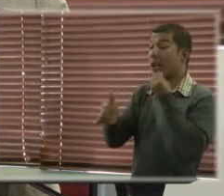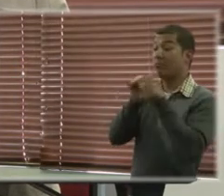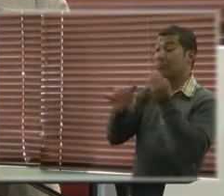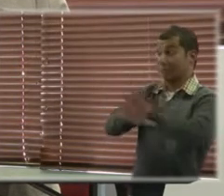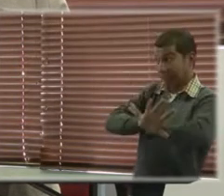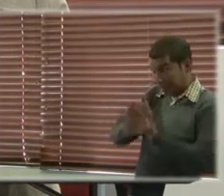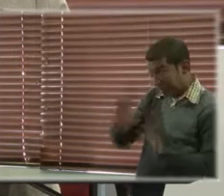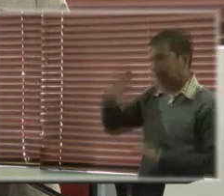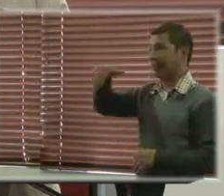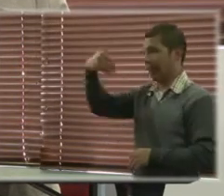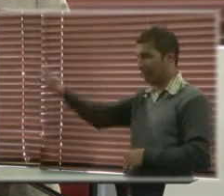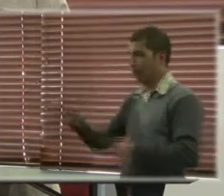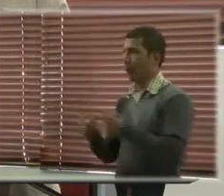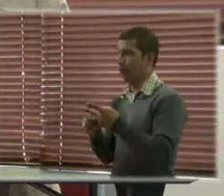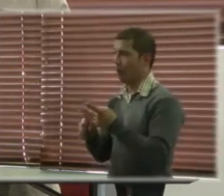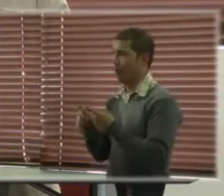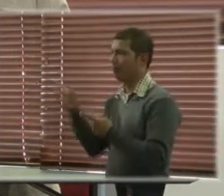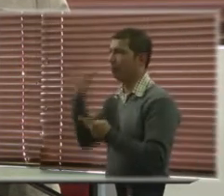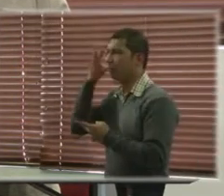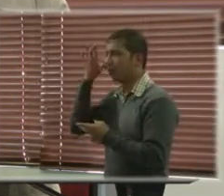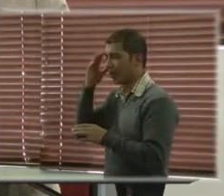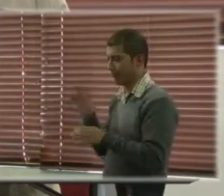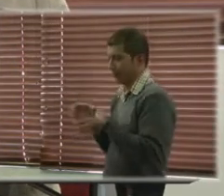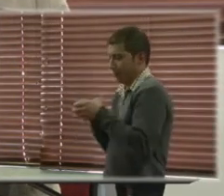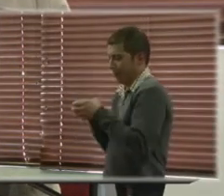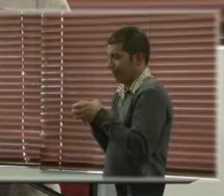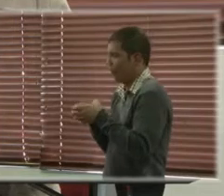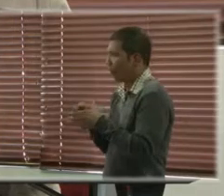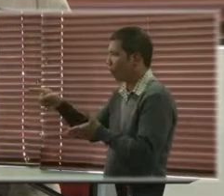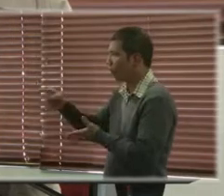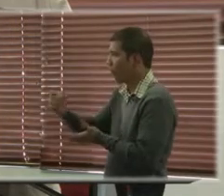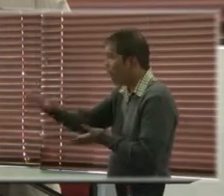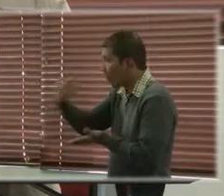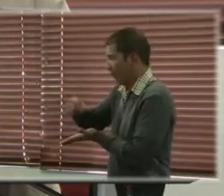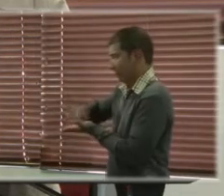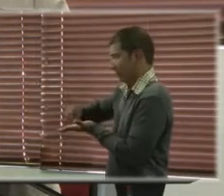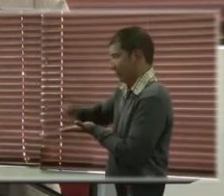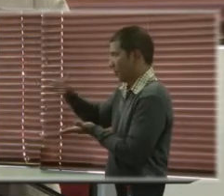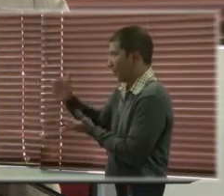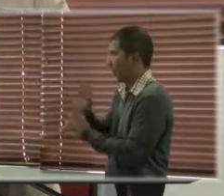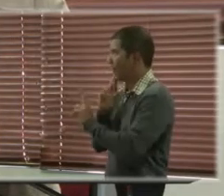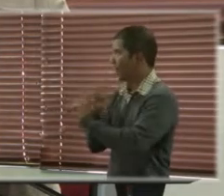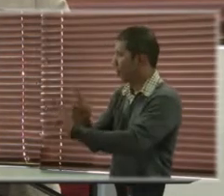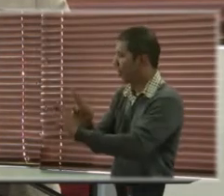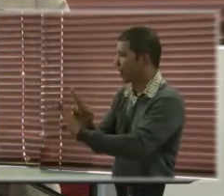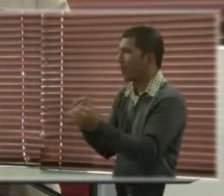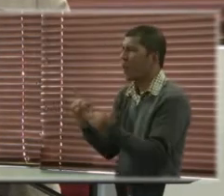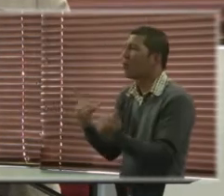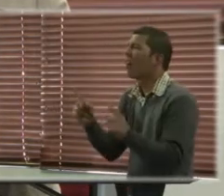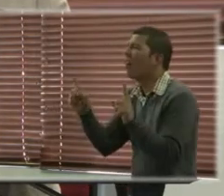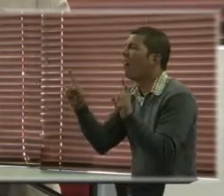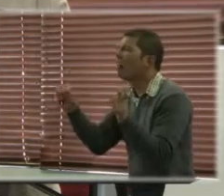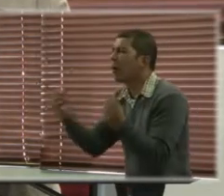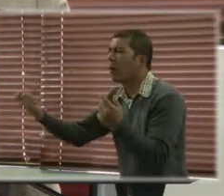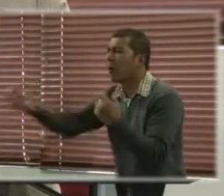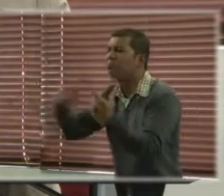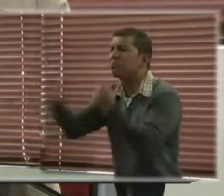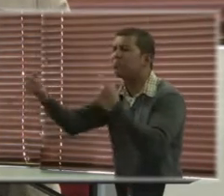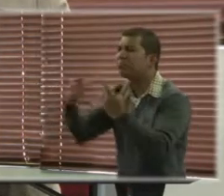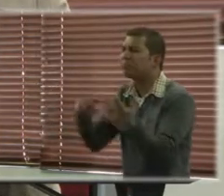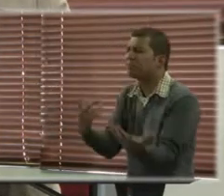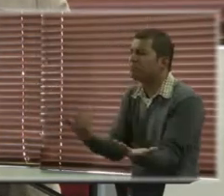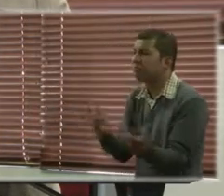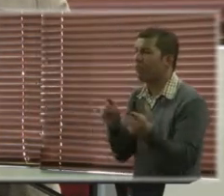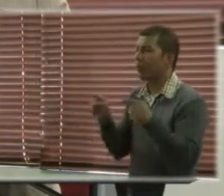sobre incidencia ante el comité, pero Silvia la va a anotar. Entonces la idea sería ahora que abramos la